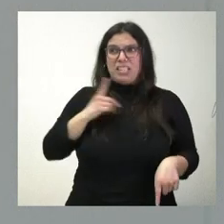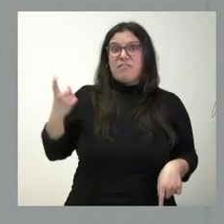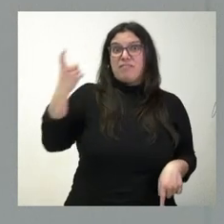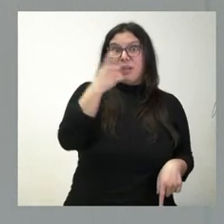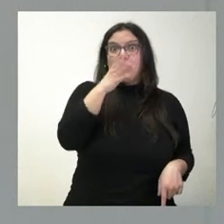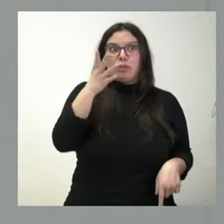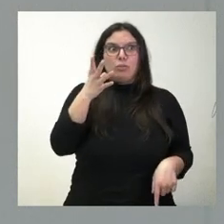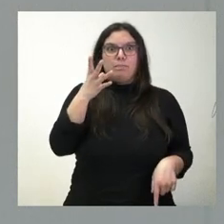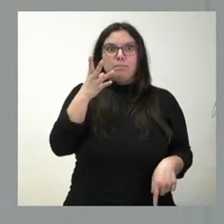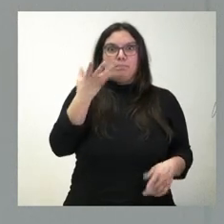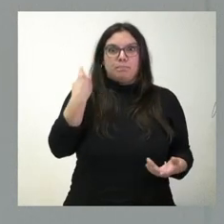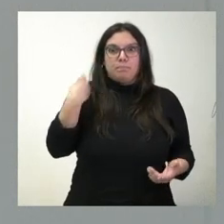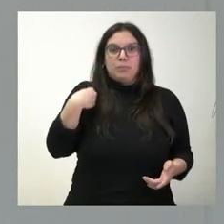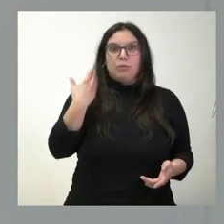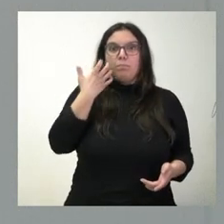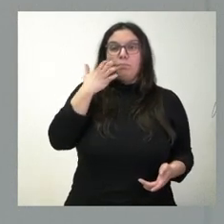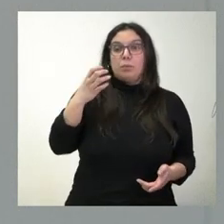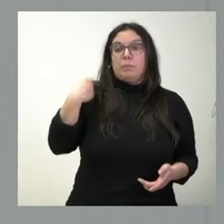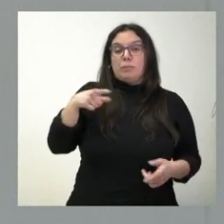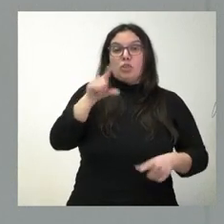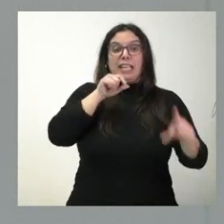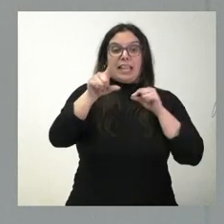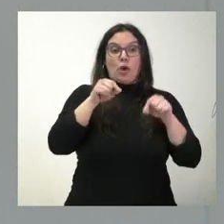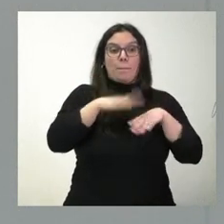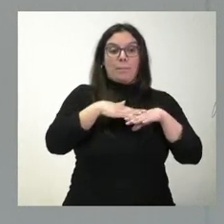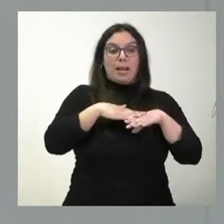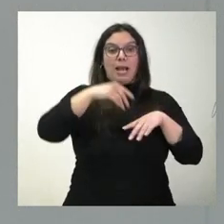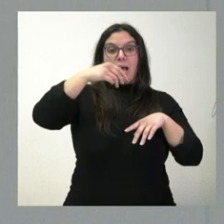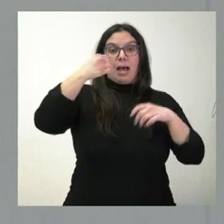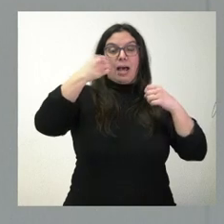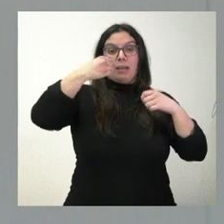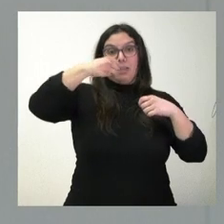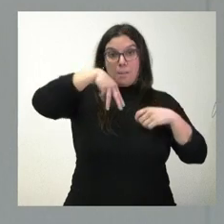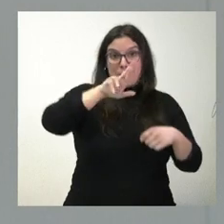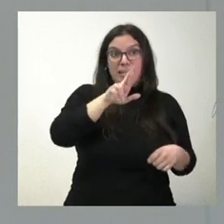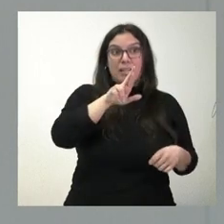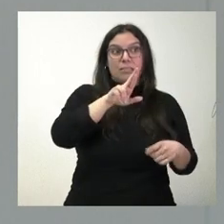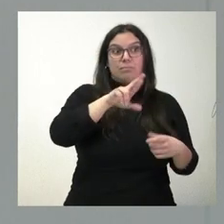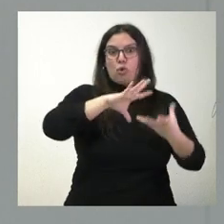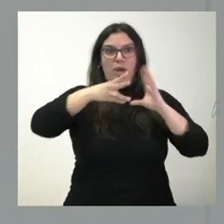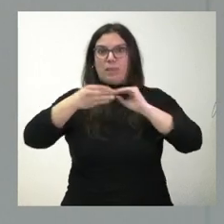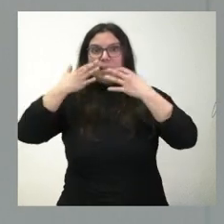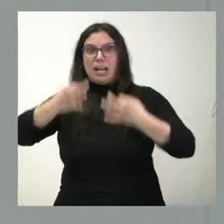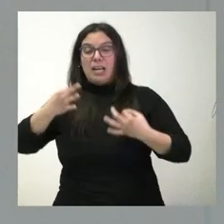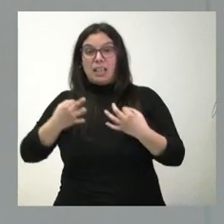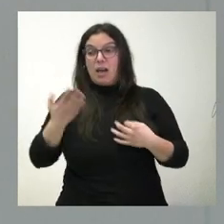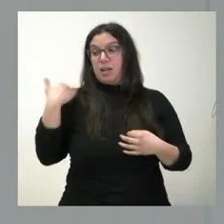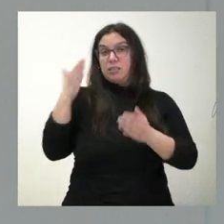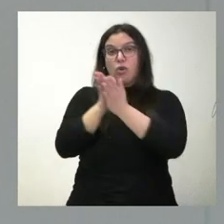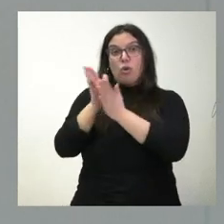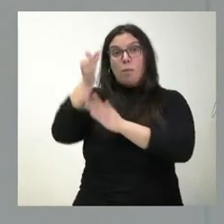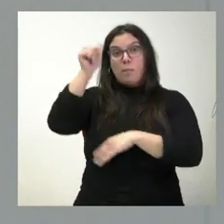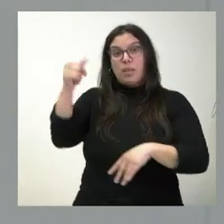tanto que el procedimiento de selección MIR pues no se adapte a esta realidad. Creo que era un compañero suyo el que me preguntaba